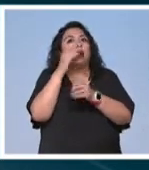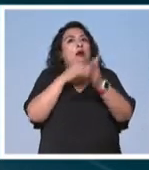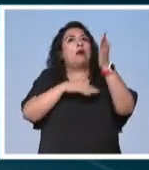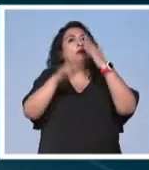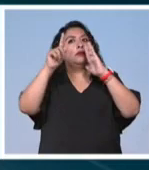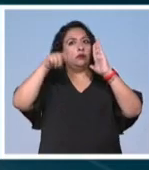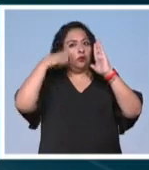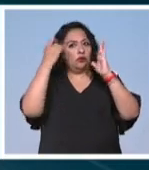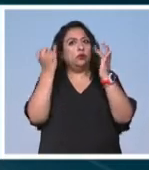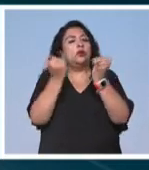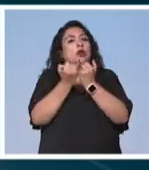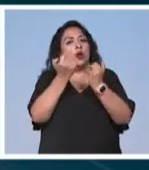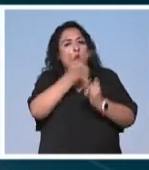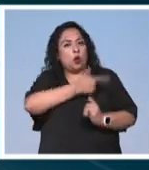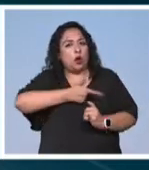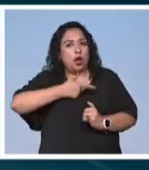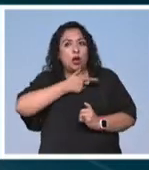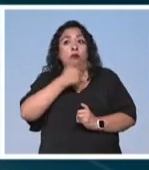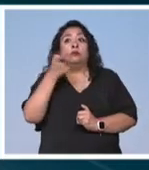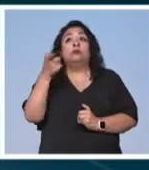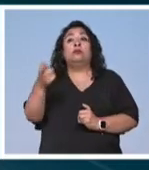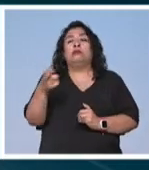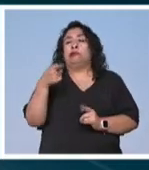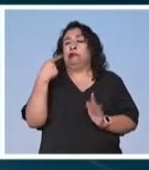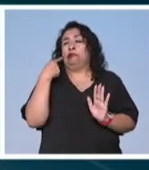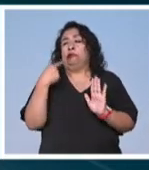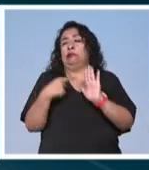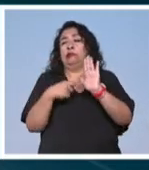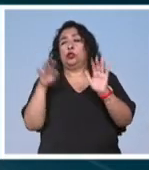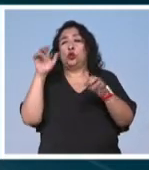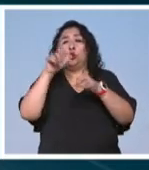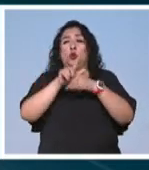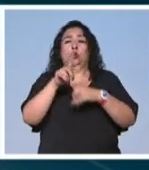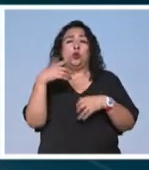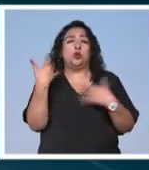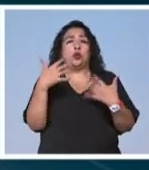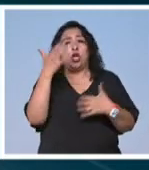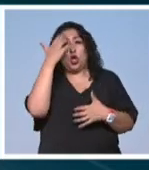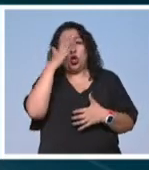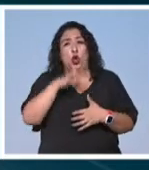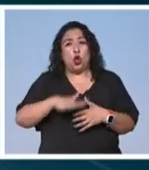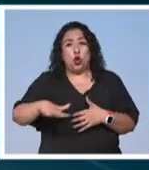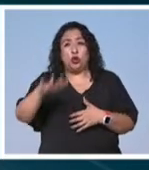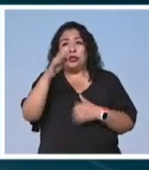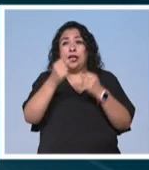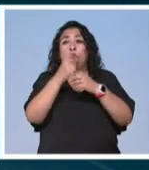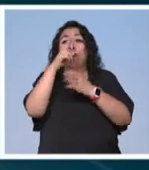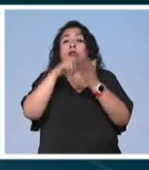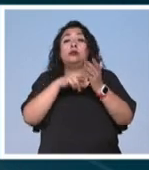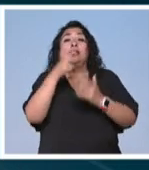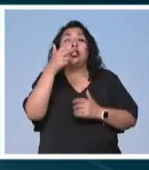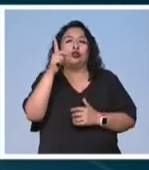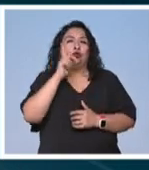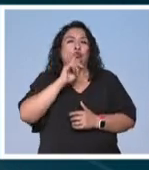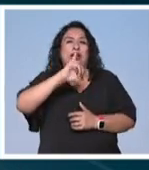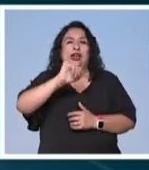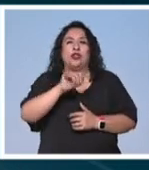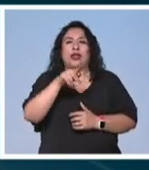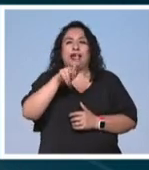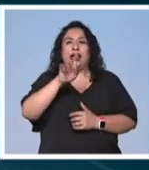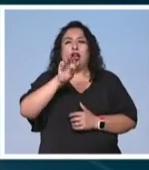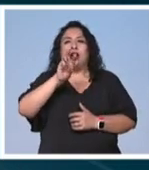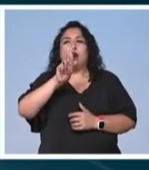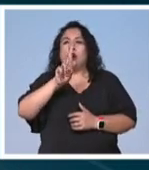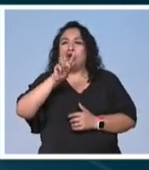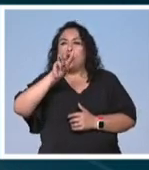éxito cinematográfico convirtiéndose en un referente de la cultura popular En 2008 J.K. Rowling se